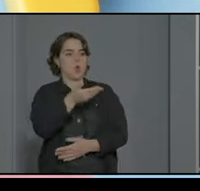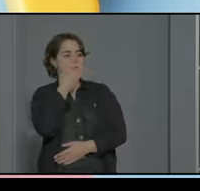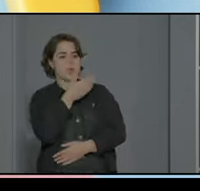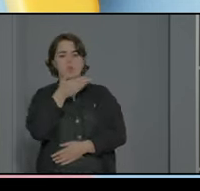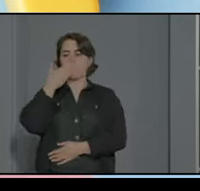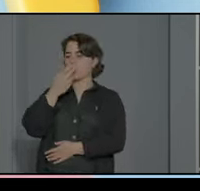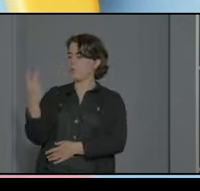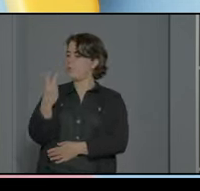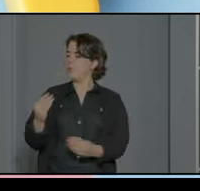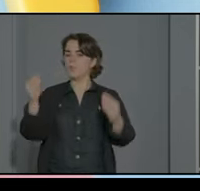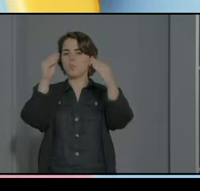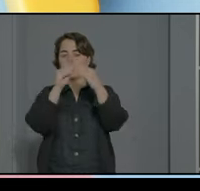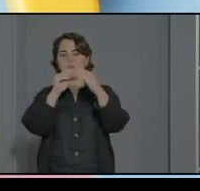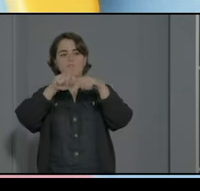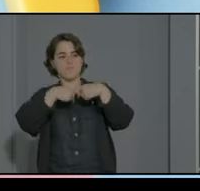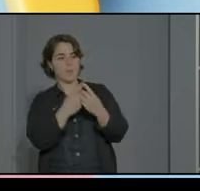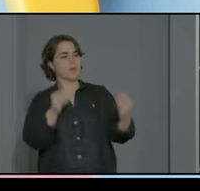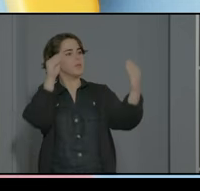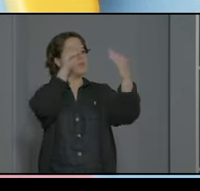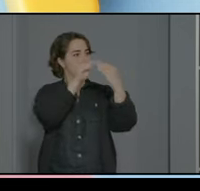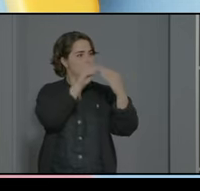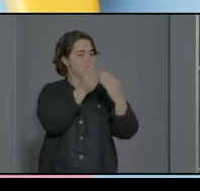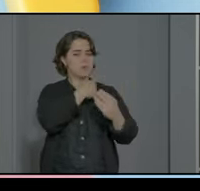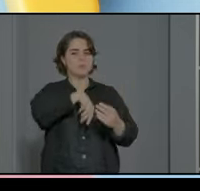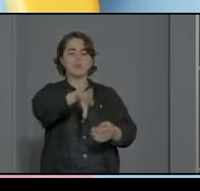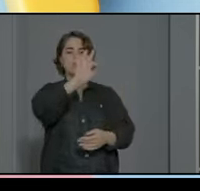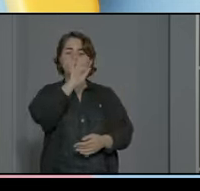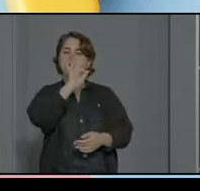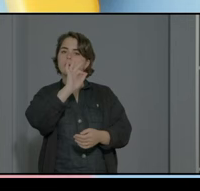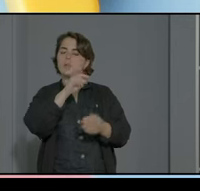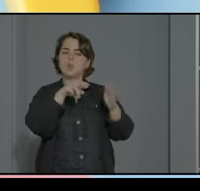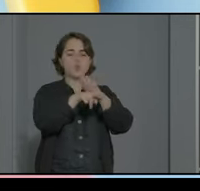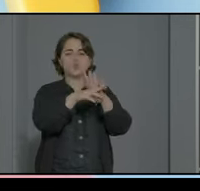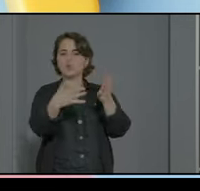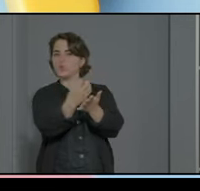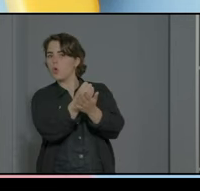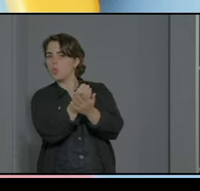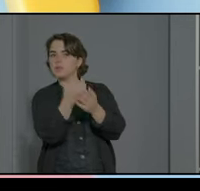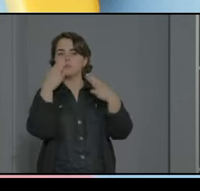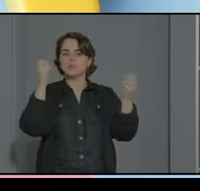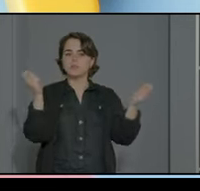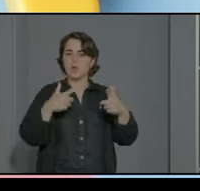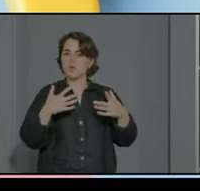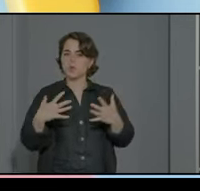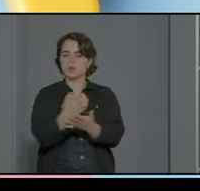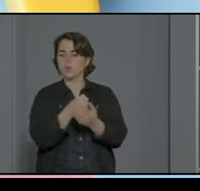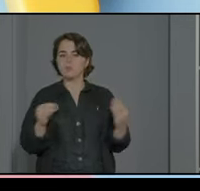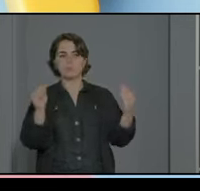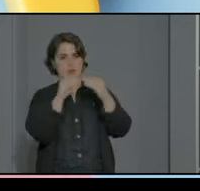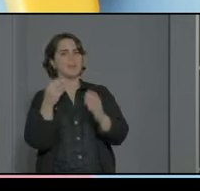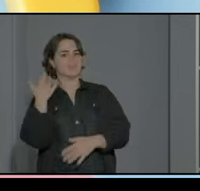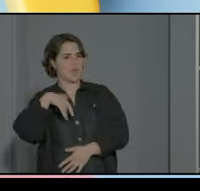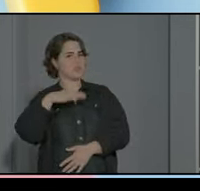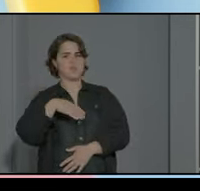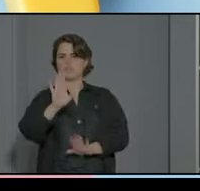colegio están de acuerdo esta familia está de acuerdo hemos solucionado la logística tenemos todos los seguros y estamos todos de acuerdo ya ya